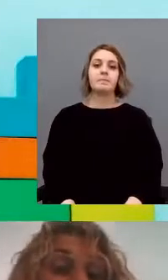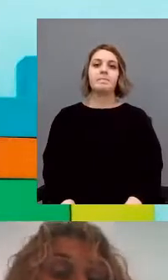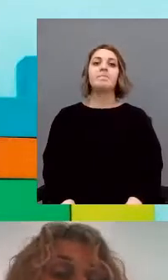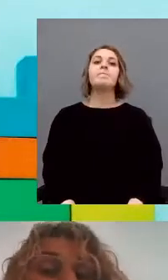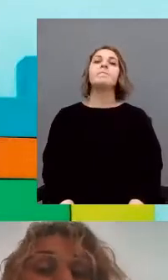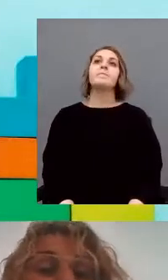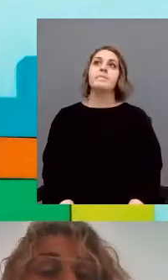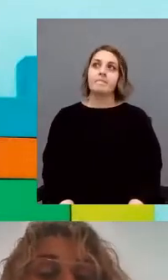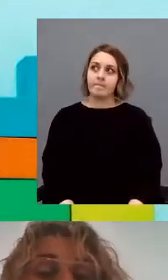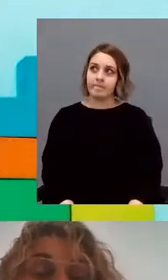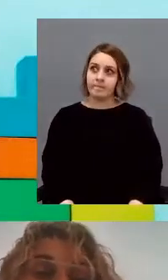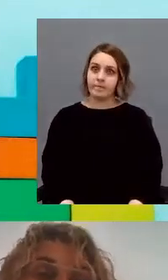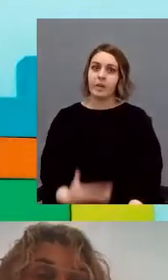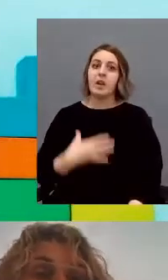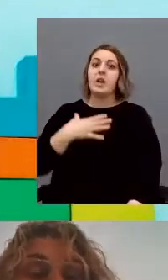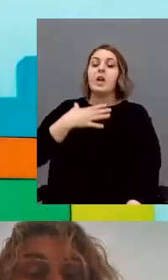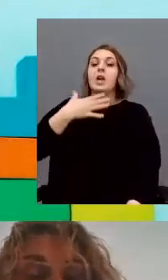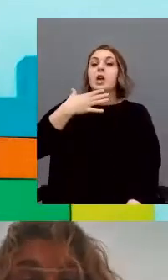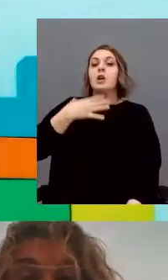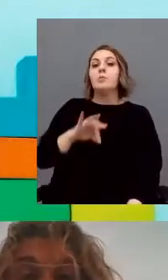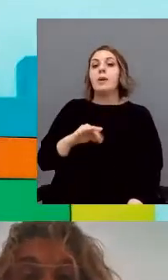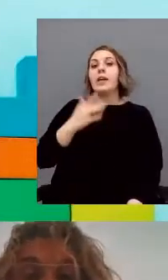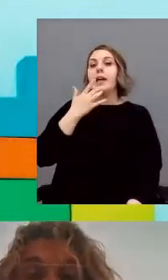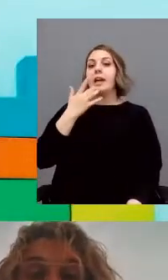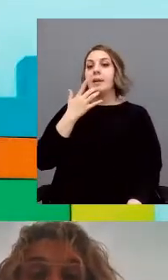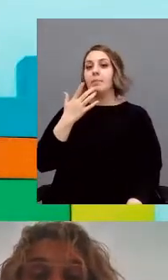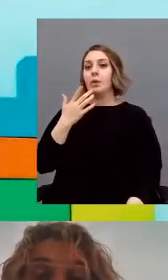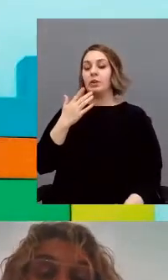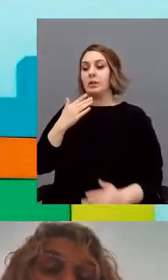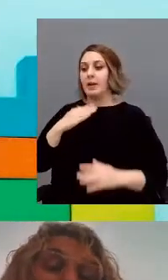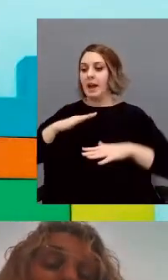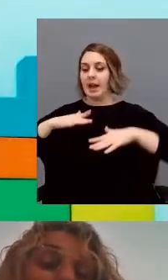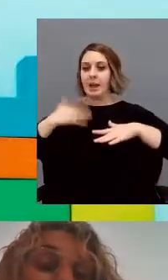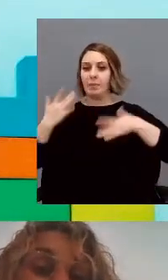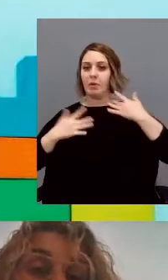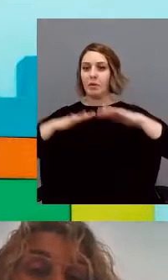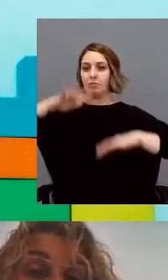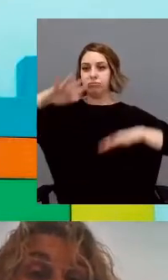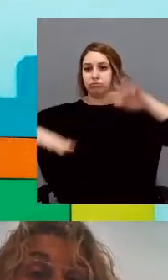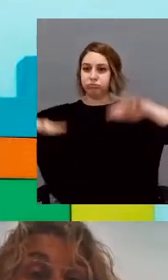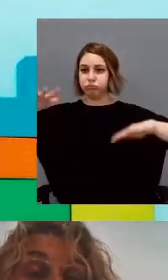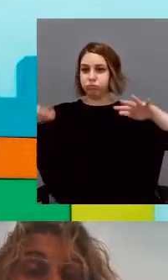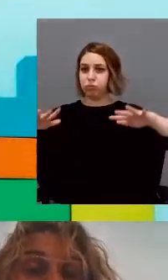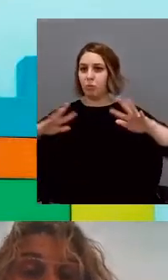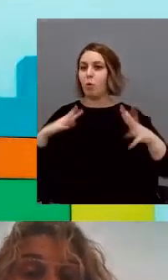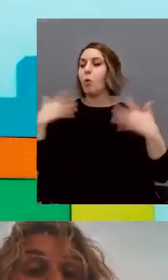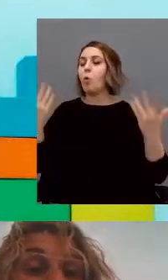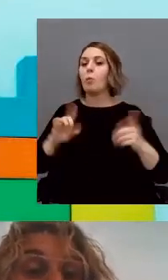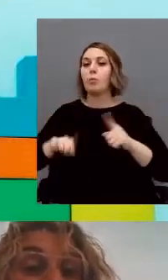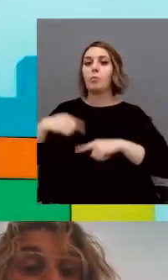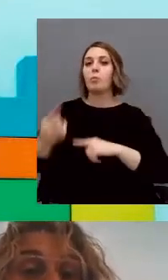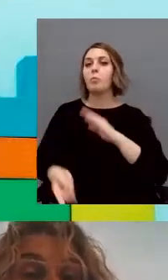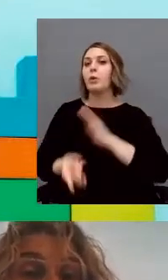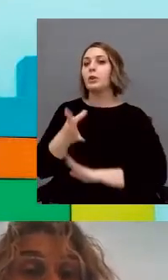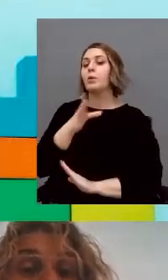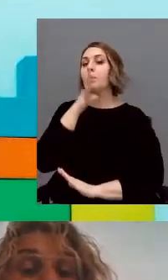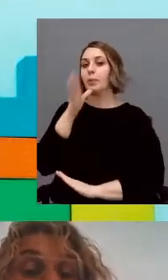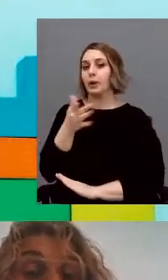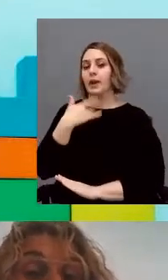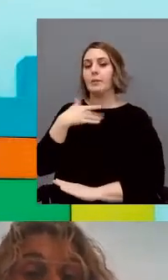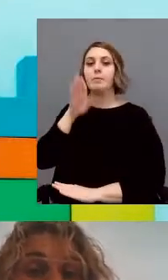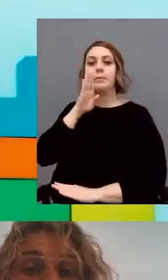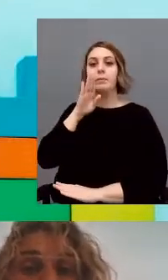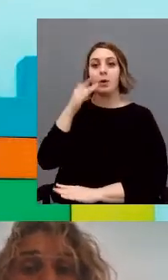¿Cuáles pueden ser los posibles desencadenantes de esta desregulación emocional? Entonces, un poquito lo que es esto, por ejemplo, lo que narraba el niño